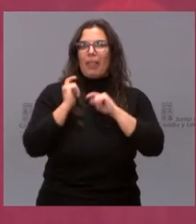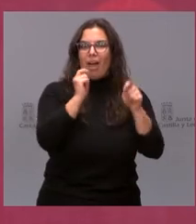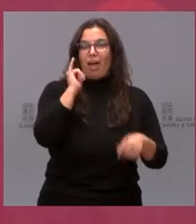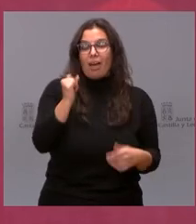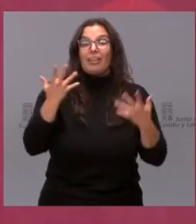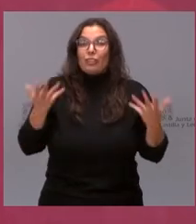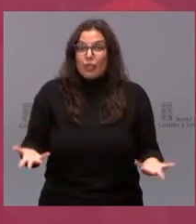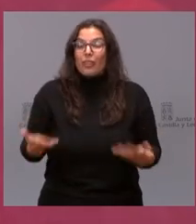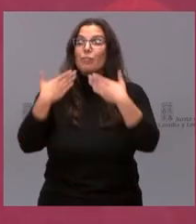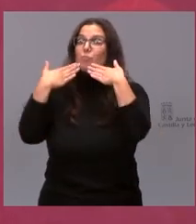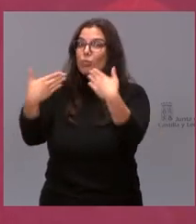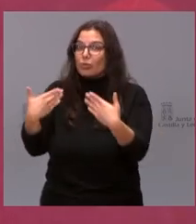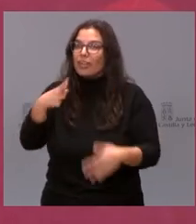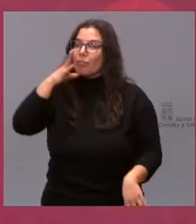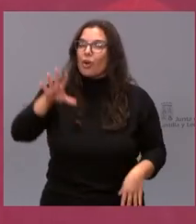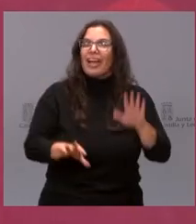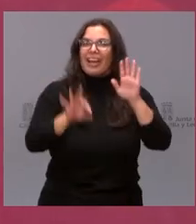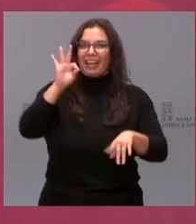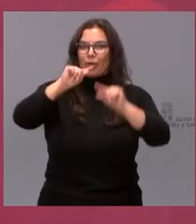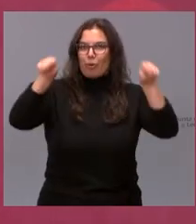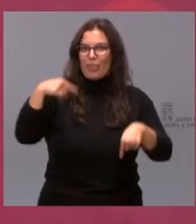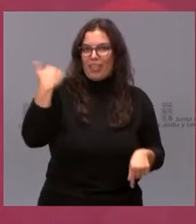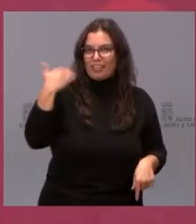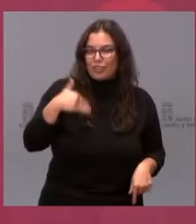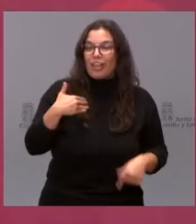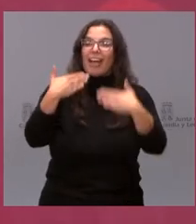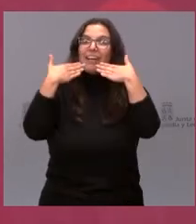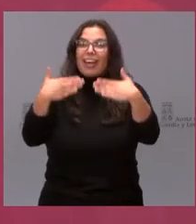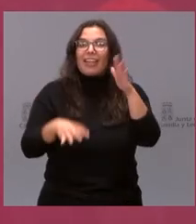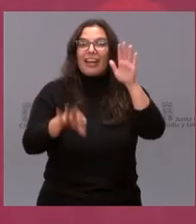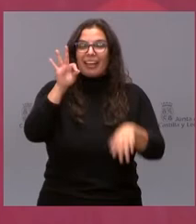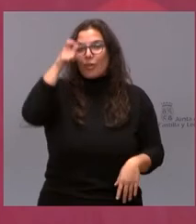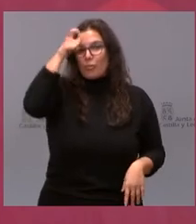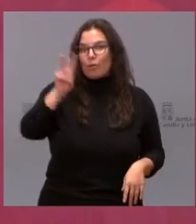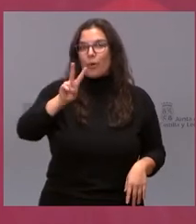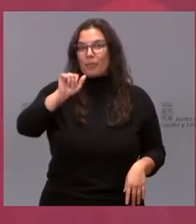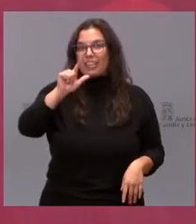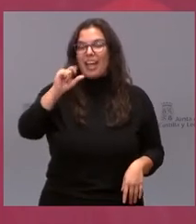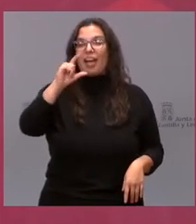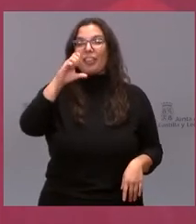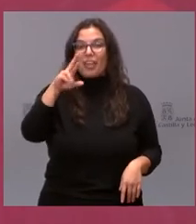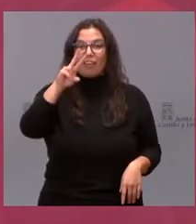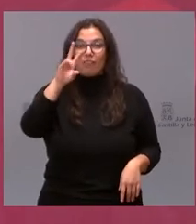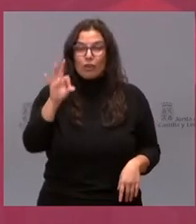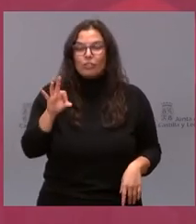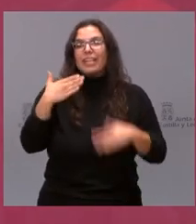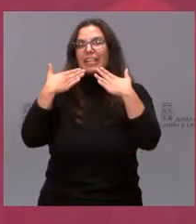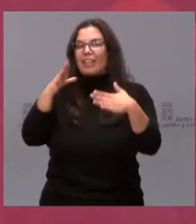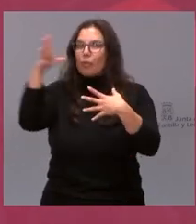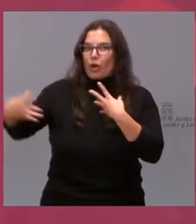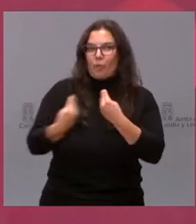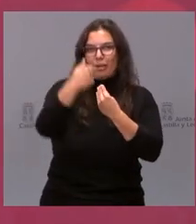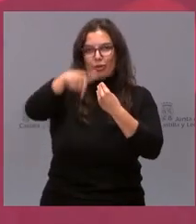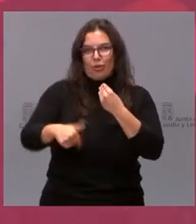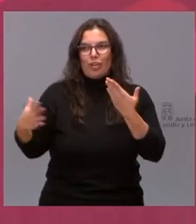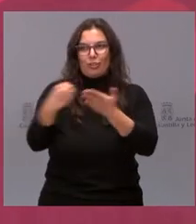Por lo tanto, muchas gracias por haber elegido Soria, muchas gracias por haber elegido Villa Ciervos y muchas gracias por acompañarnos aquí esta